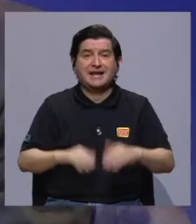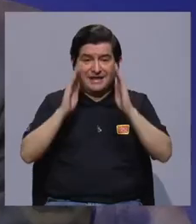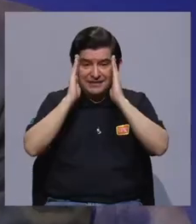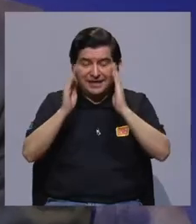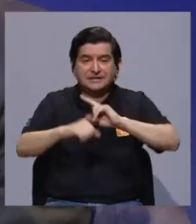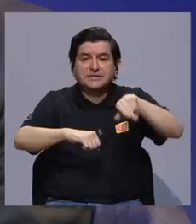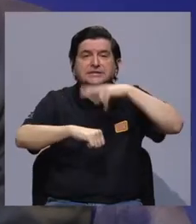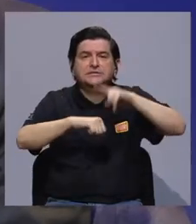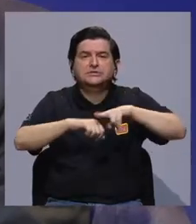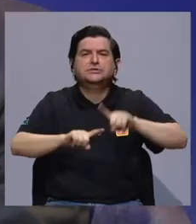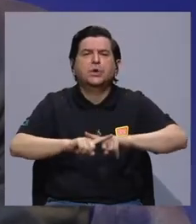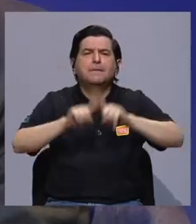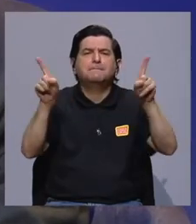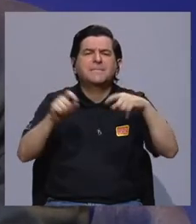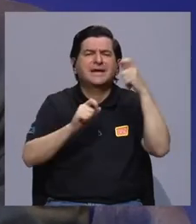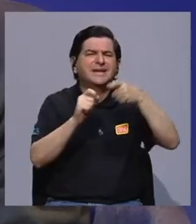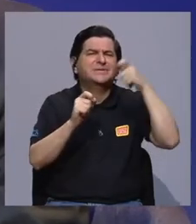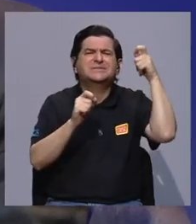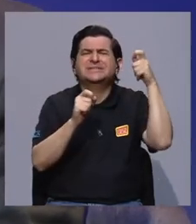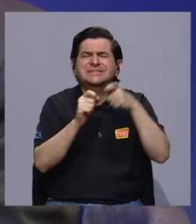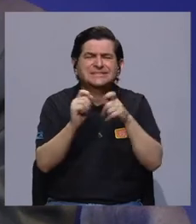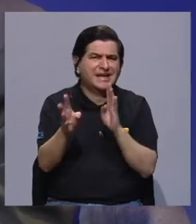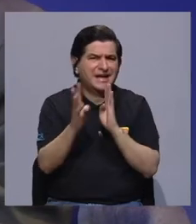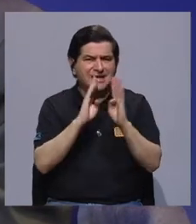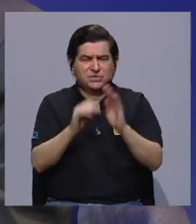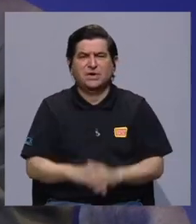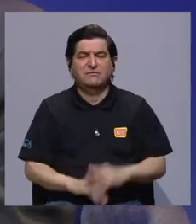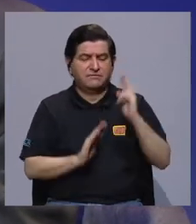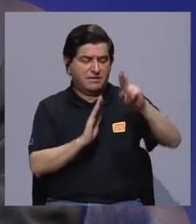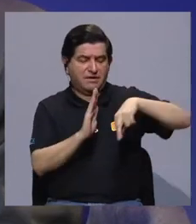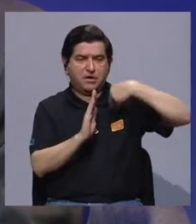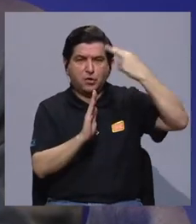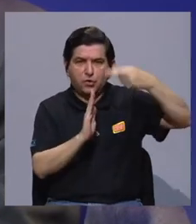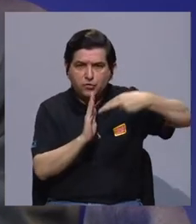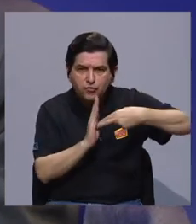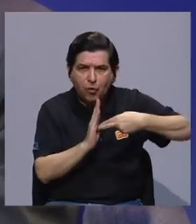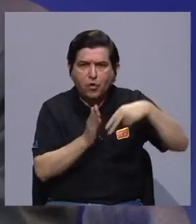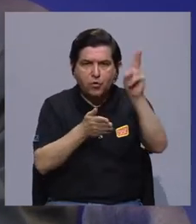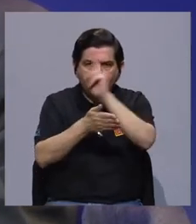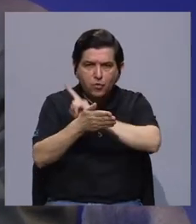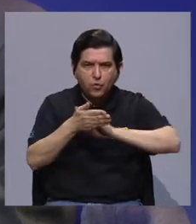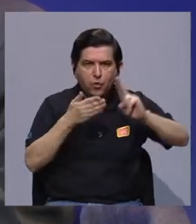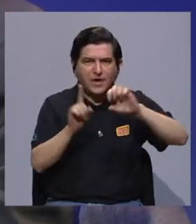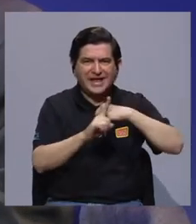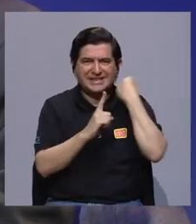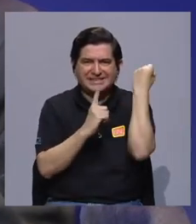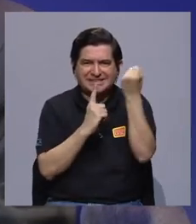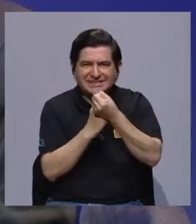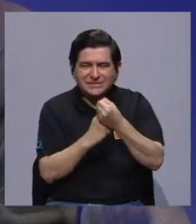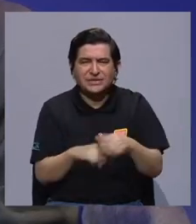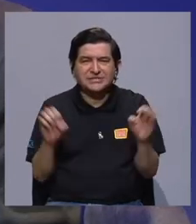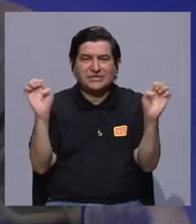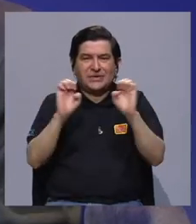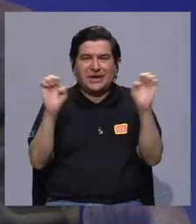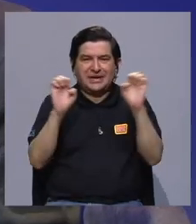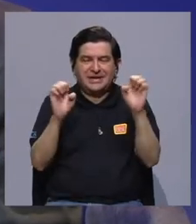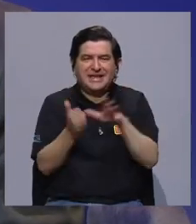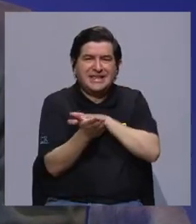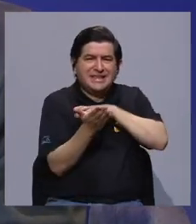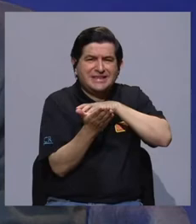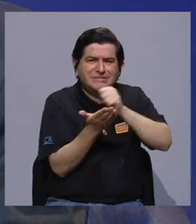también, pero quiero que específicamente se refiera al papel de las universidades en situaciones de